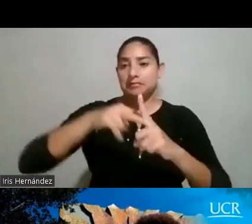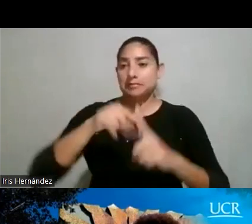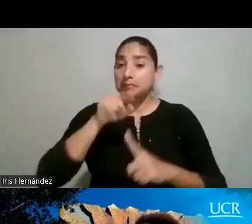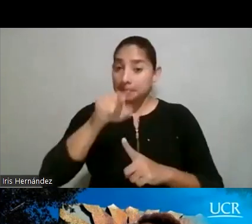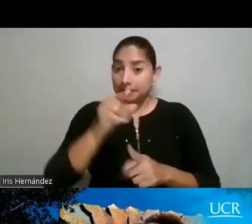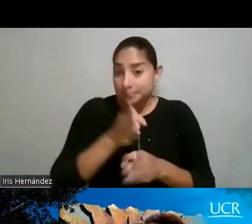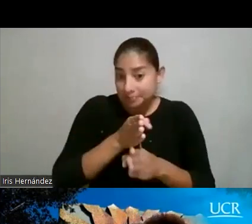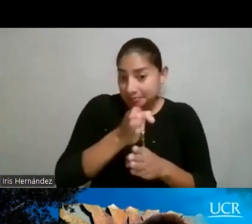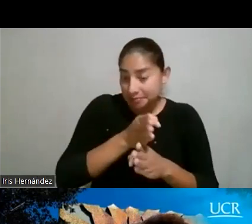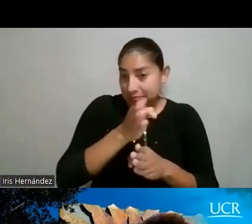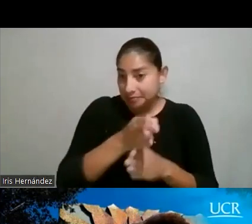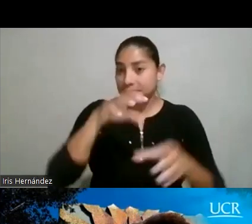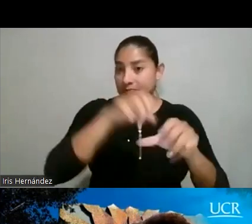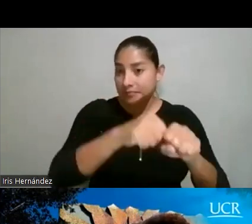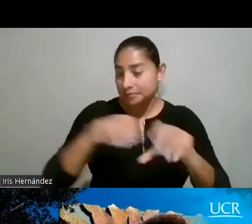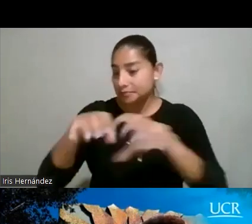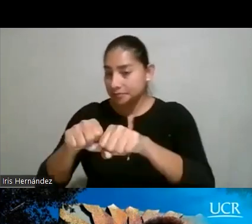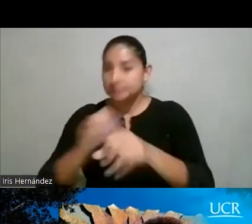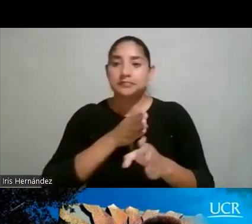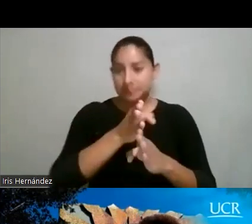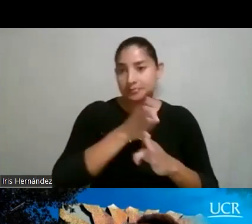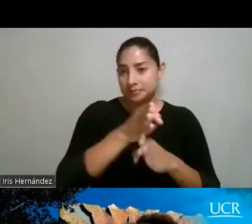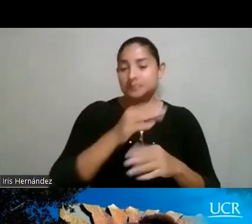estos, a estos cupos en estas carreras?